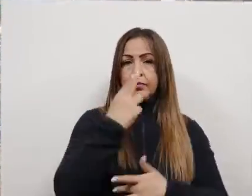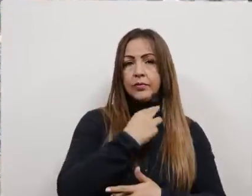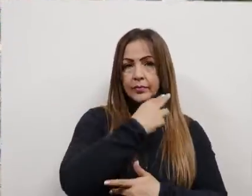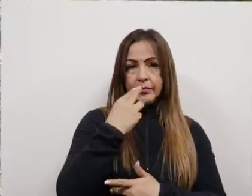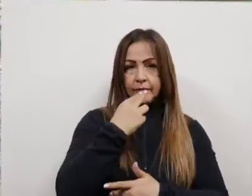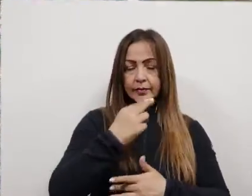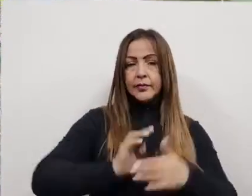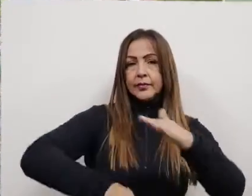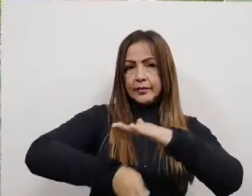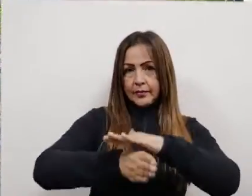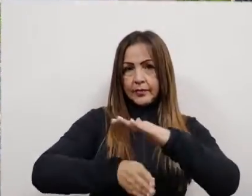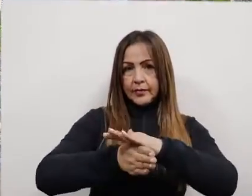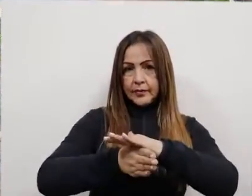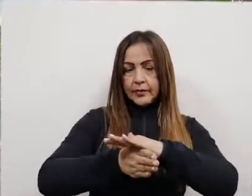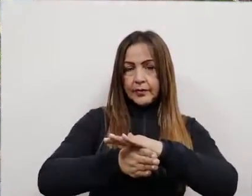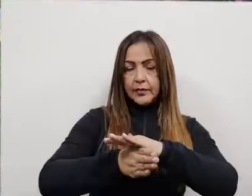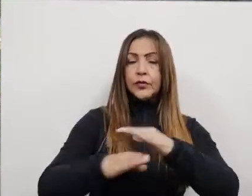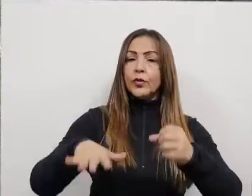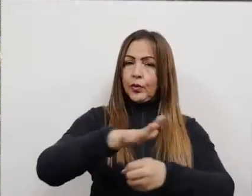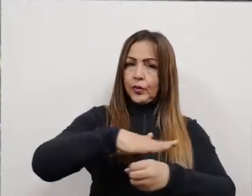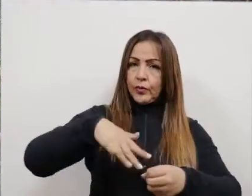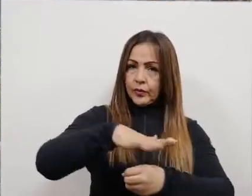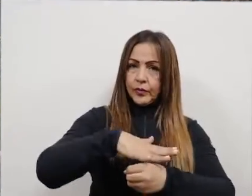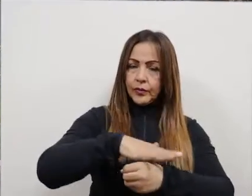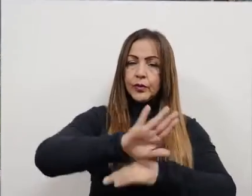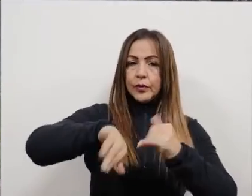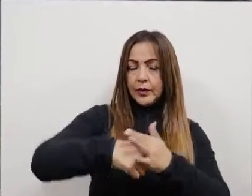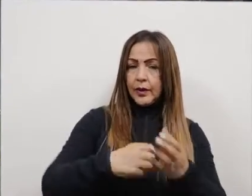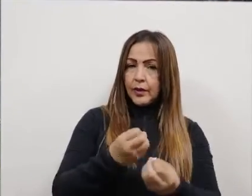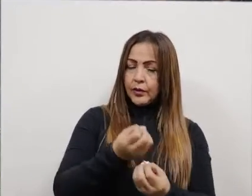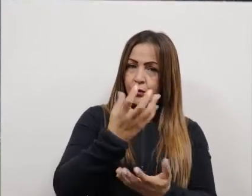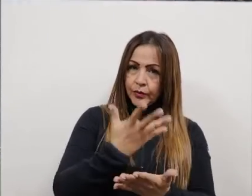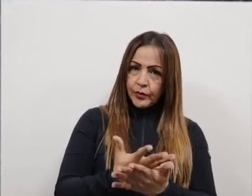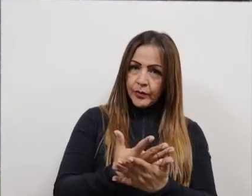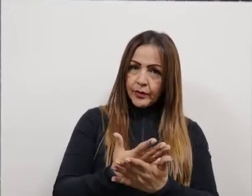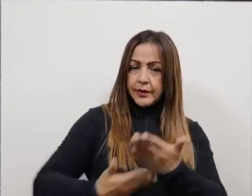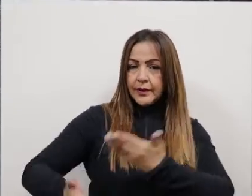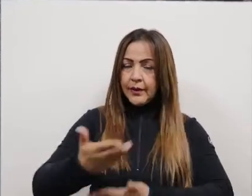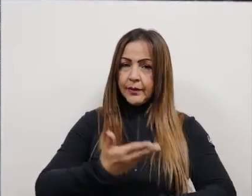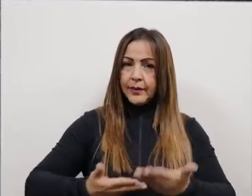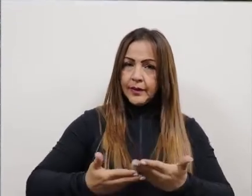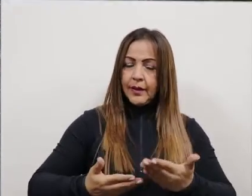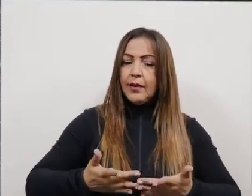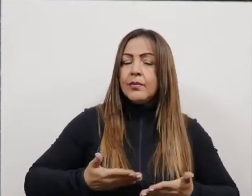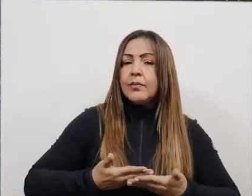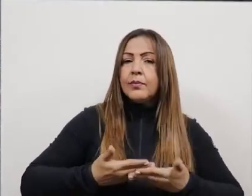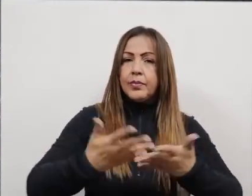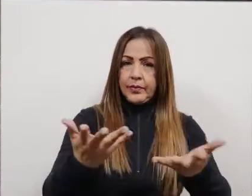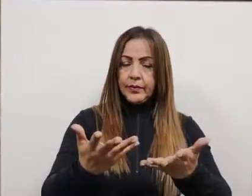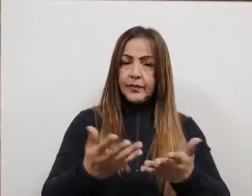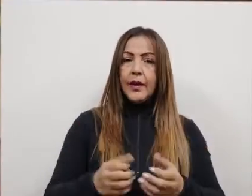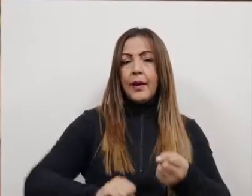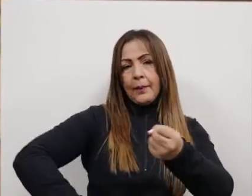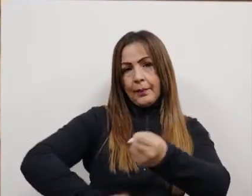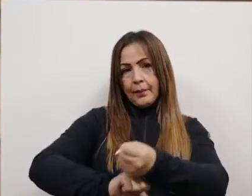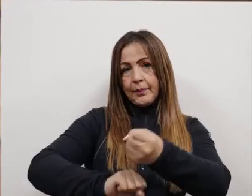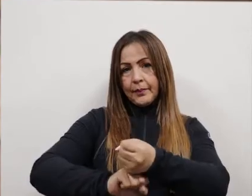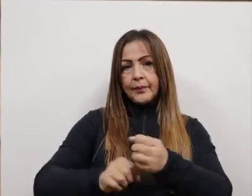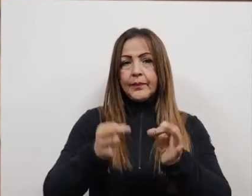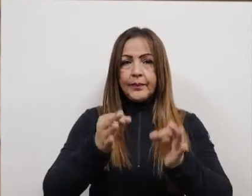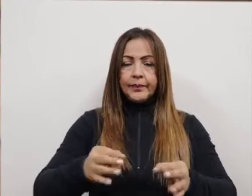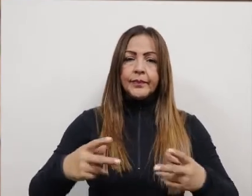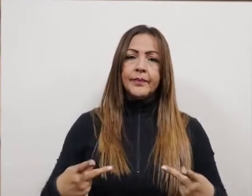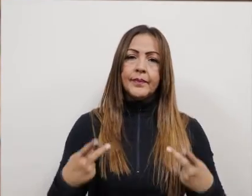Zipaquirá y la Secretaría de Salud seguirán comprometidas en avanzar y en cumplirle a la ciudad con una estructuración de oferta de